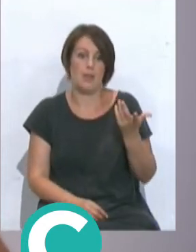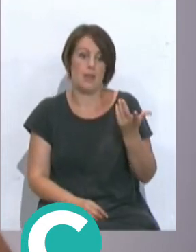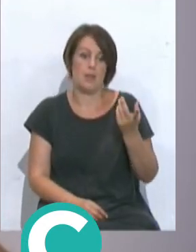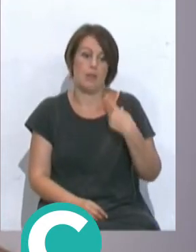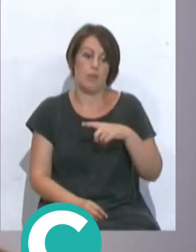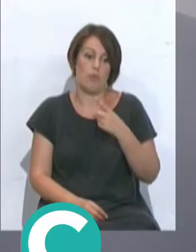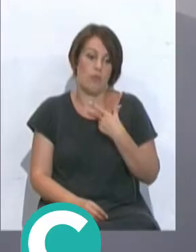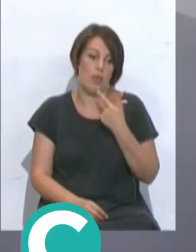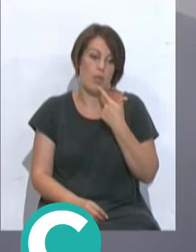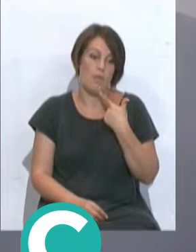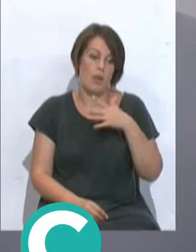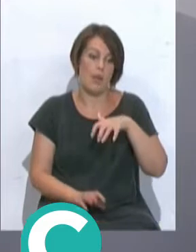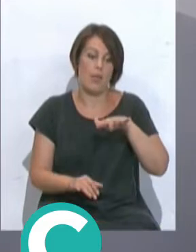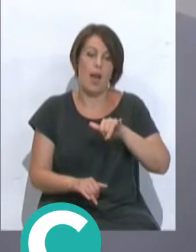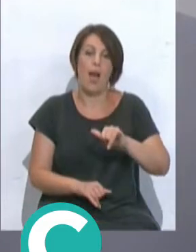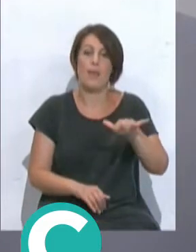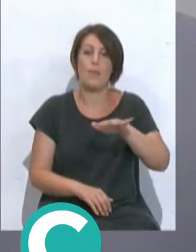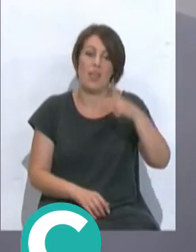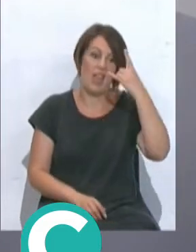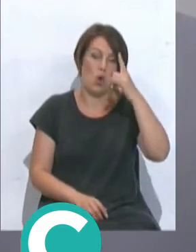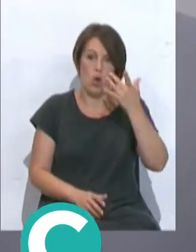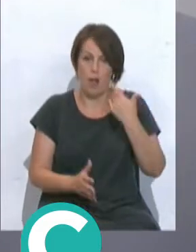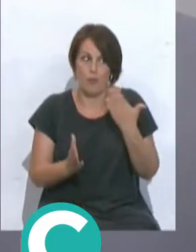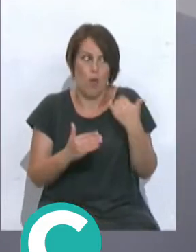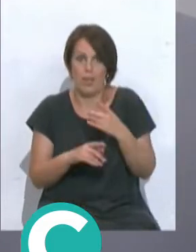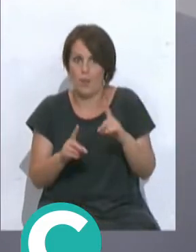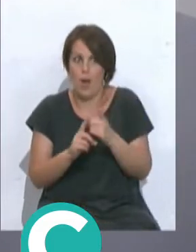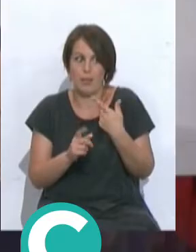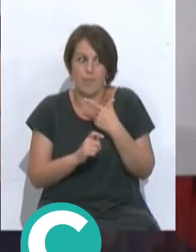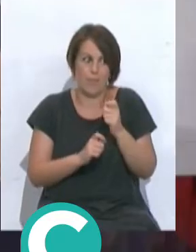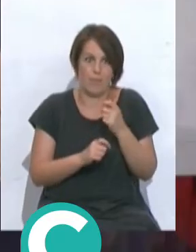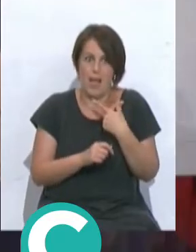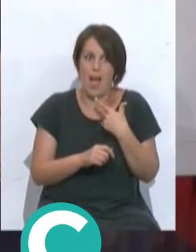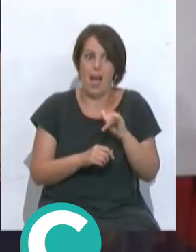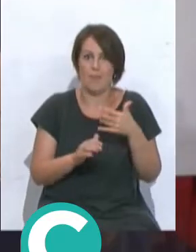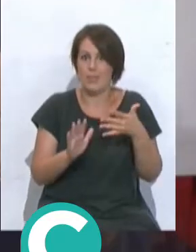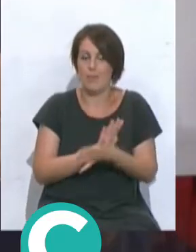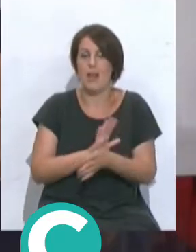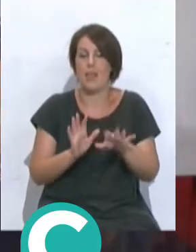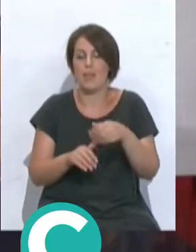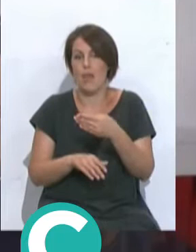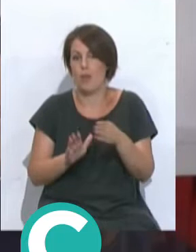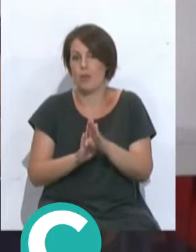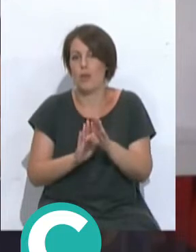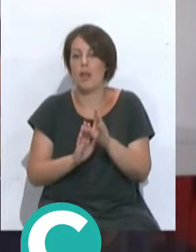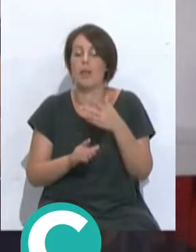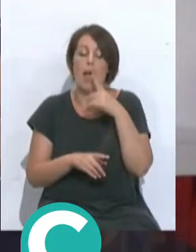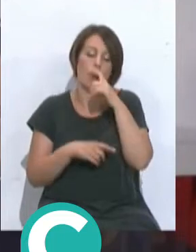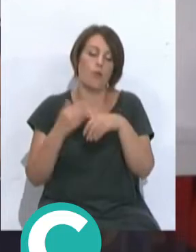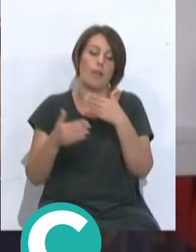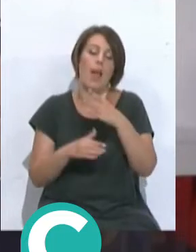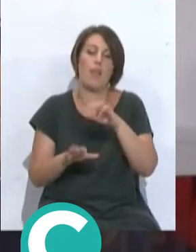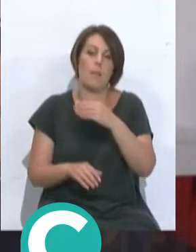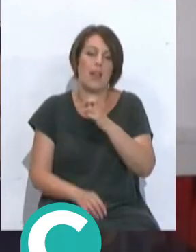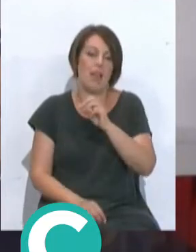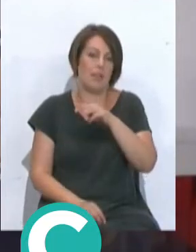mil años que no está, Hay sitios que por más que le cambie el nombre a... El Cádiz B será el Cádiz B, no sé si con el paso de los años era el Cádiz Mirandilla o tal, pero